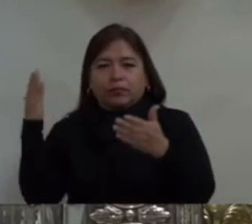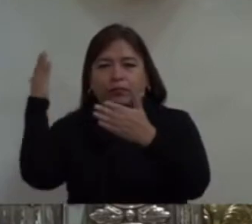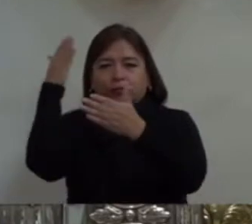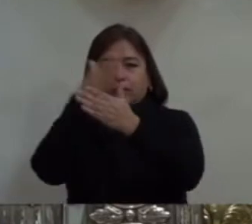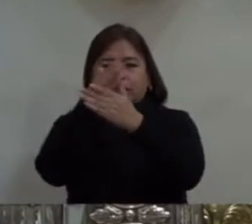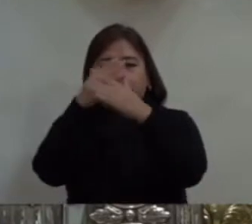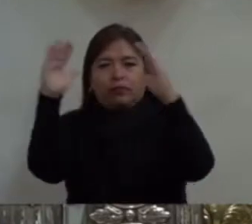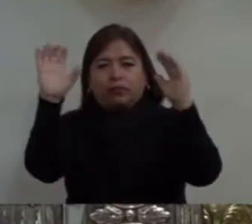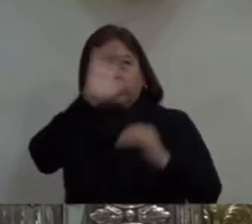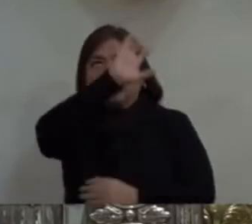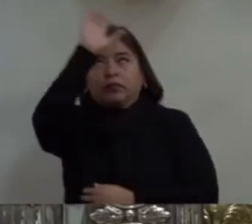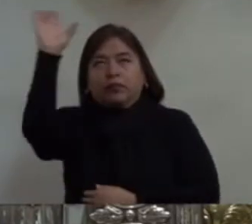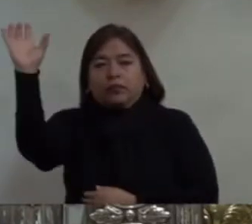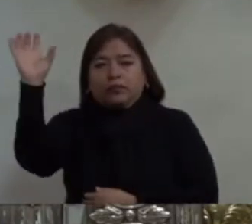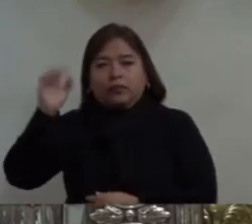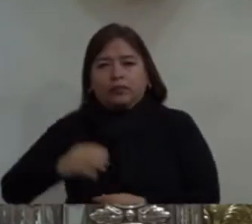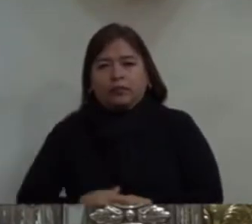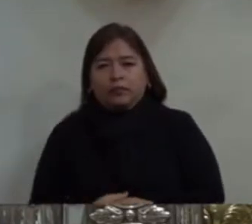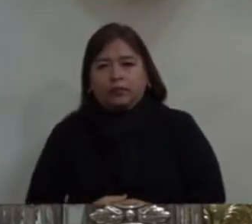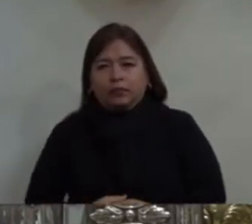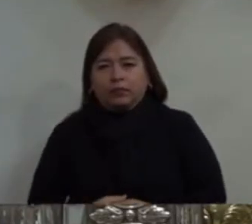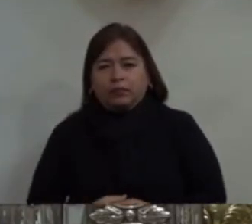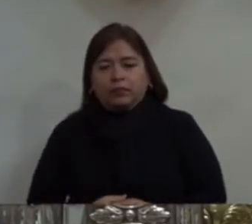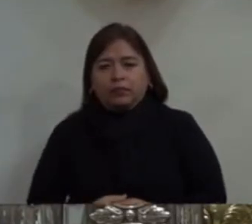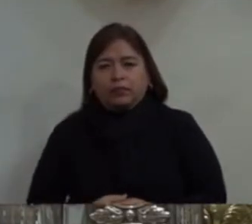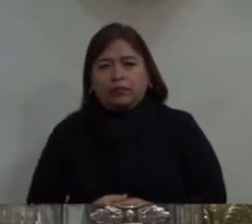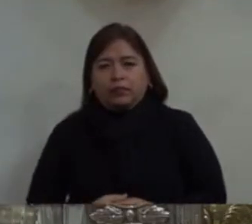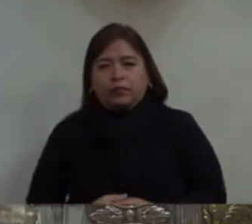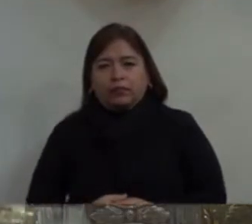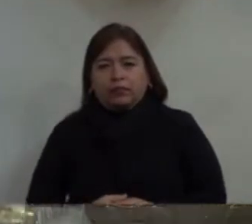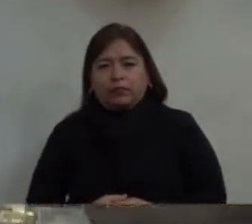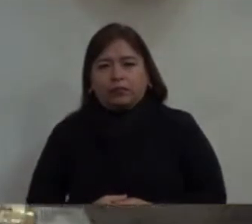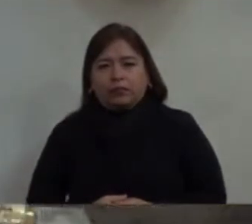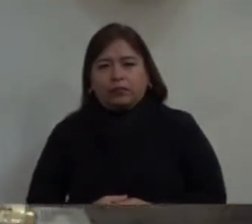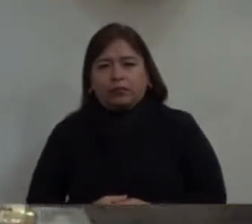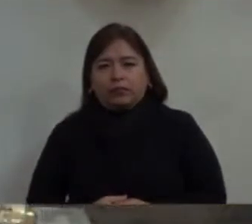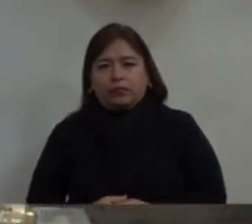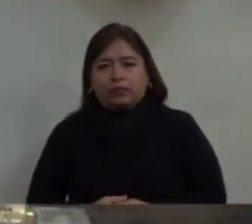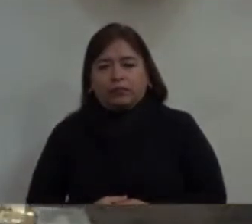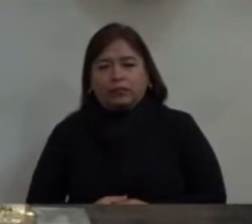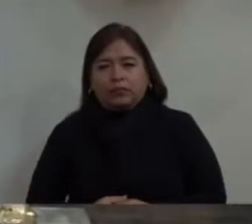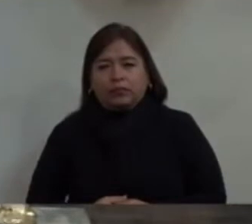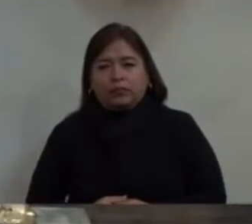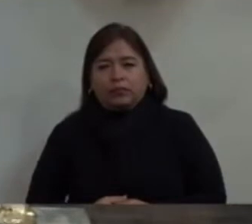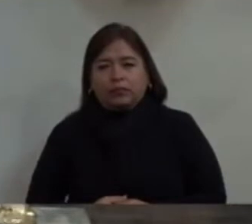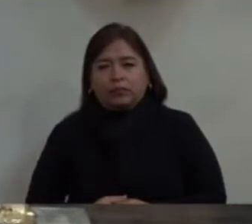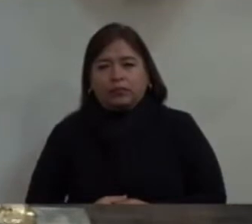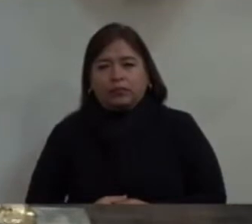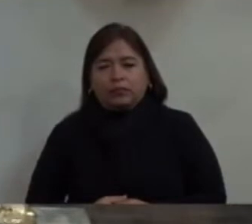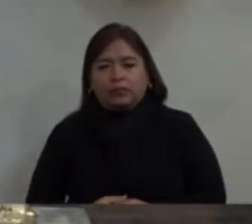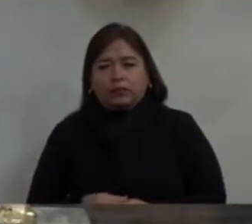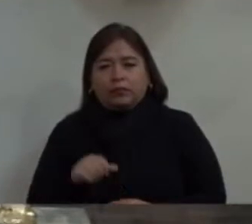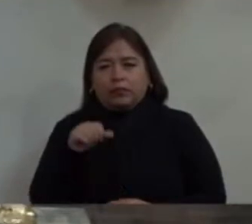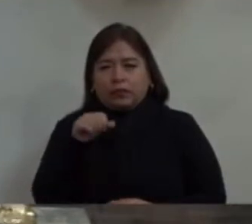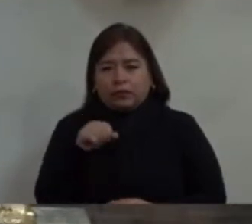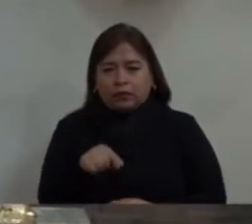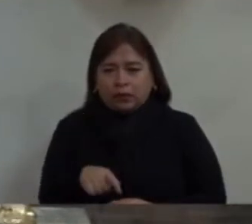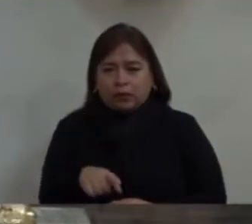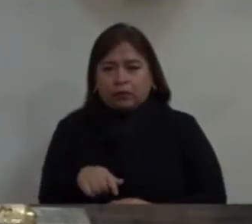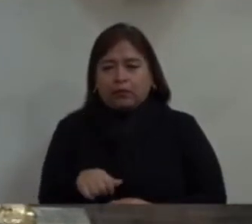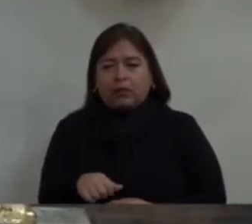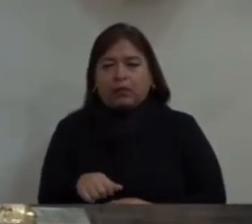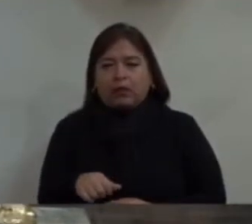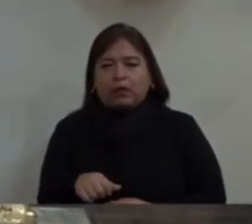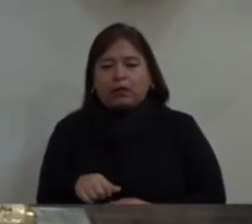cielo. Pero también escuchamos, aunque éramos